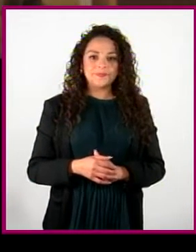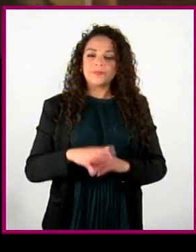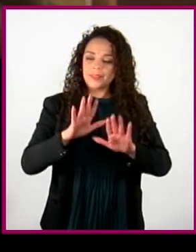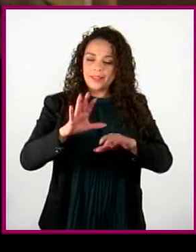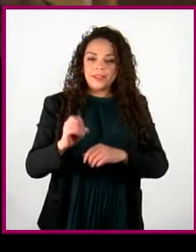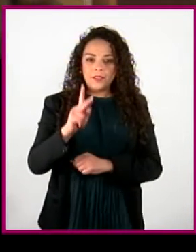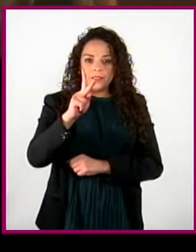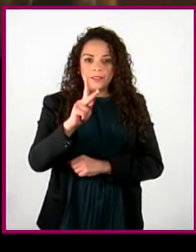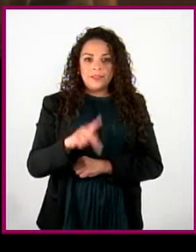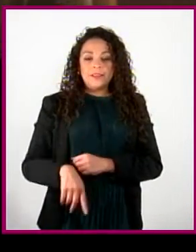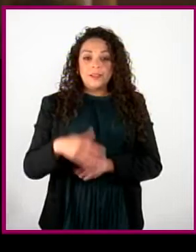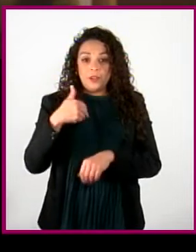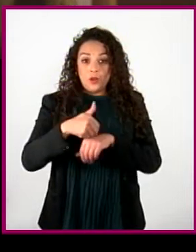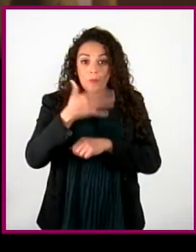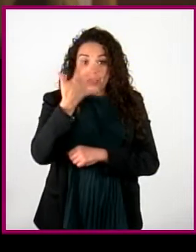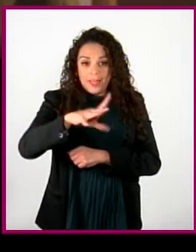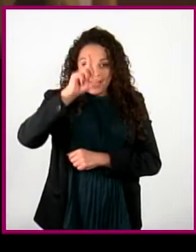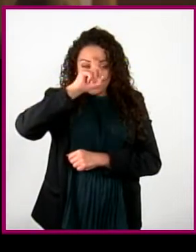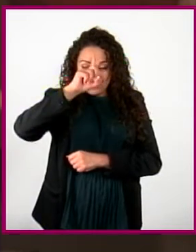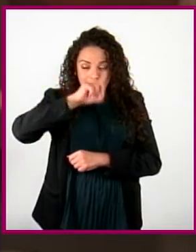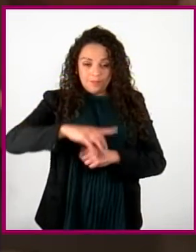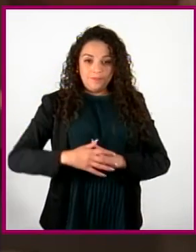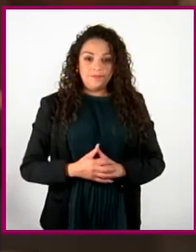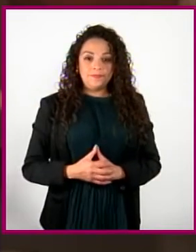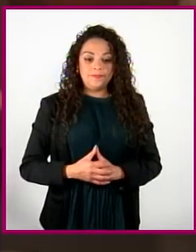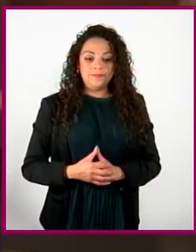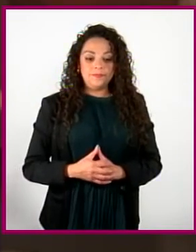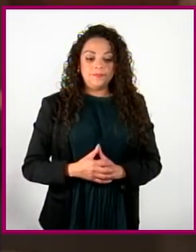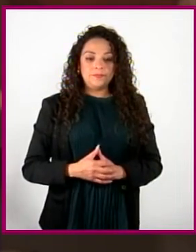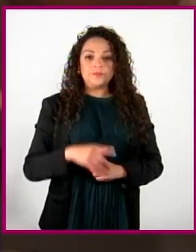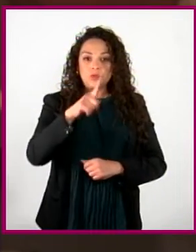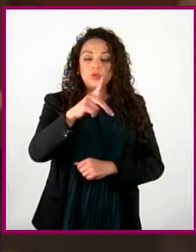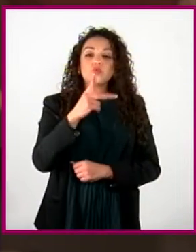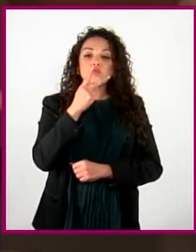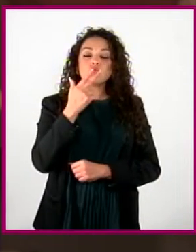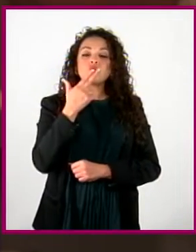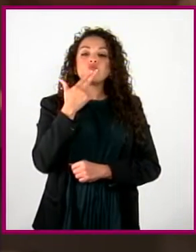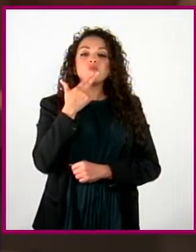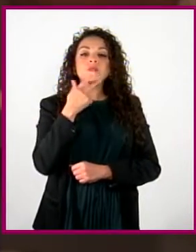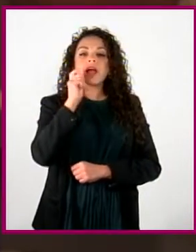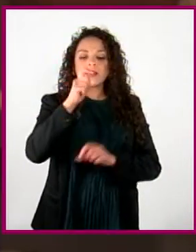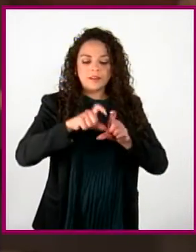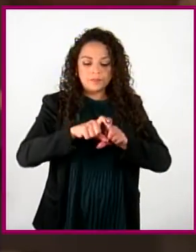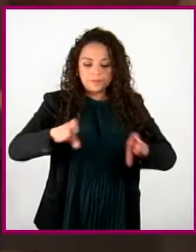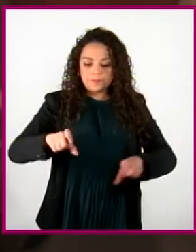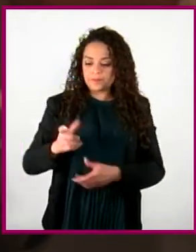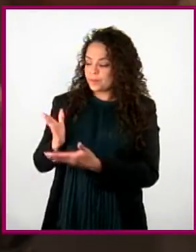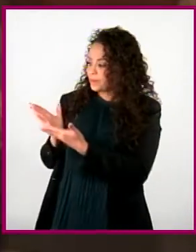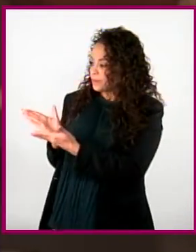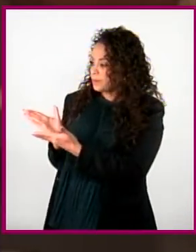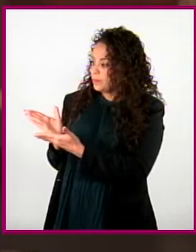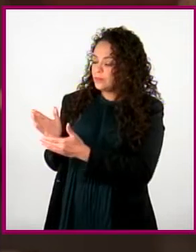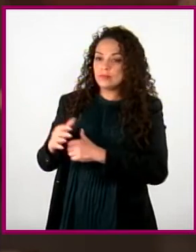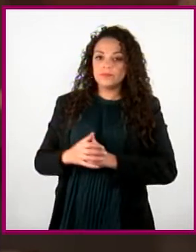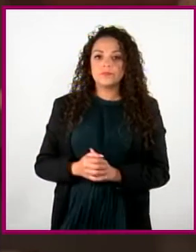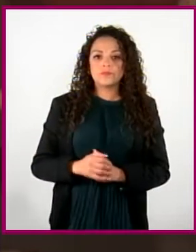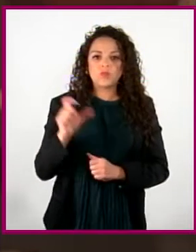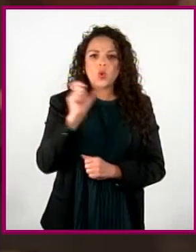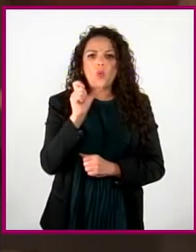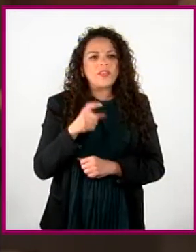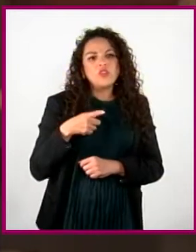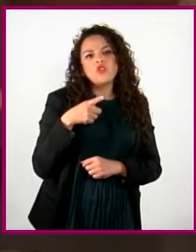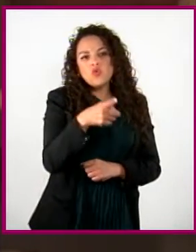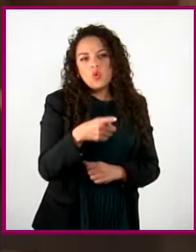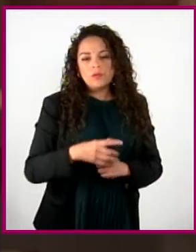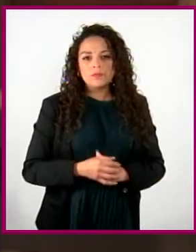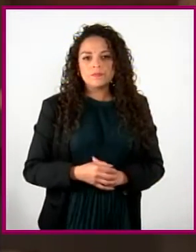Bueno, recomendación número 10. Usa la frase, cuando tú, yo me siento. Por